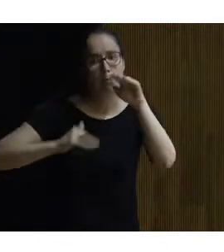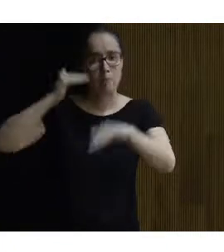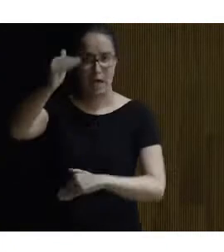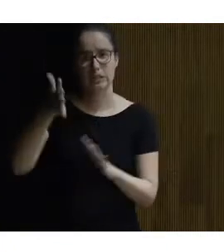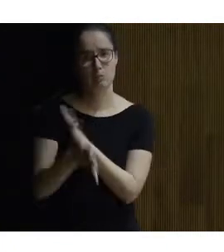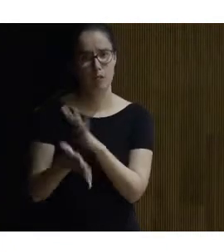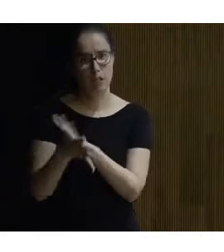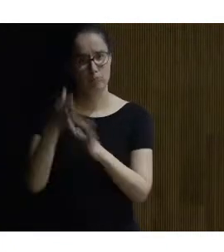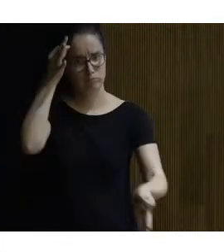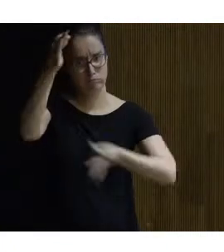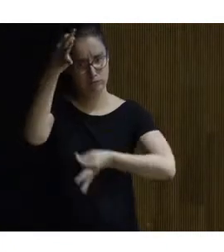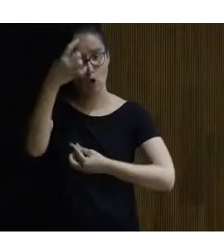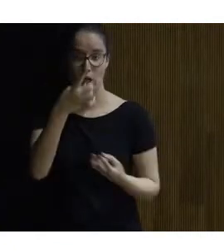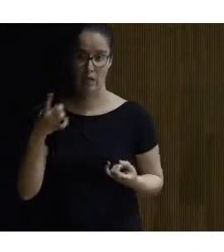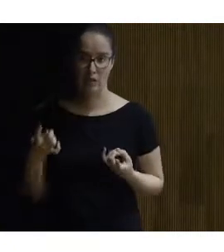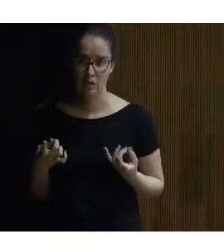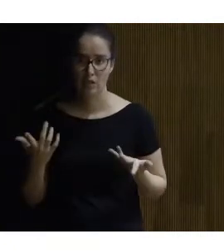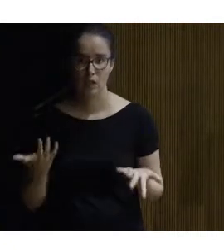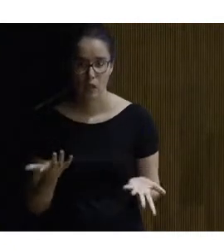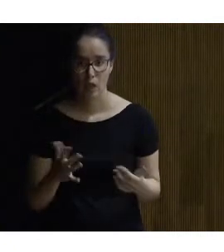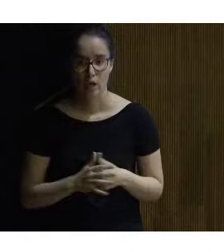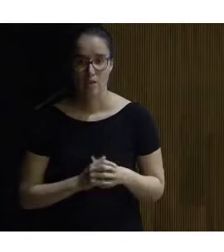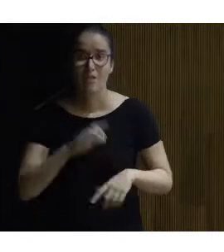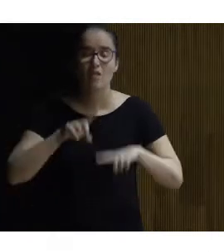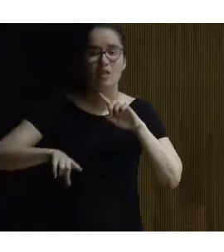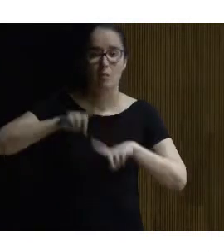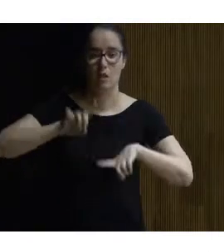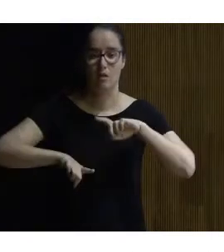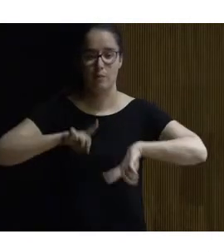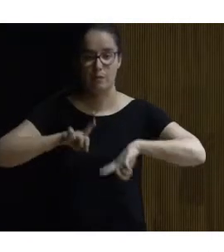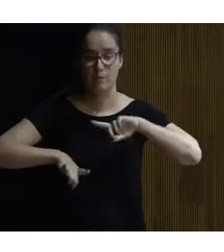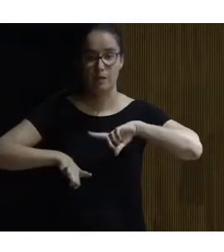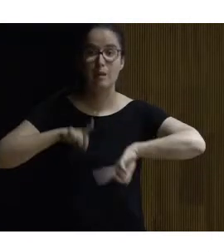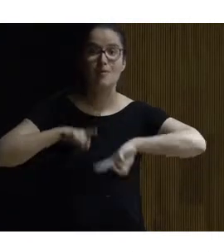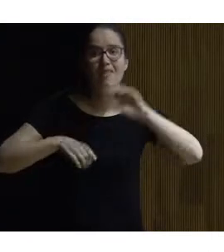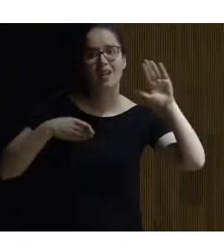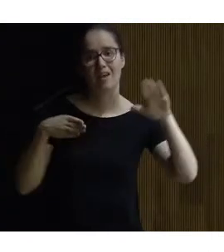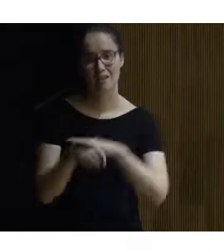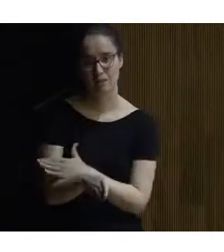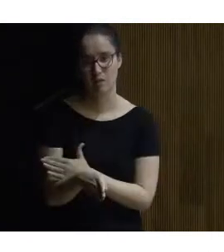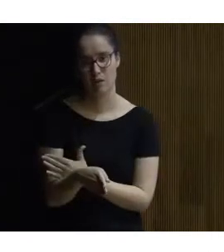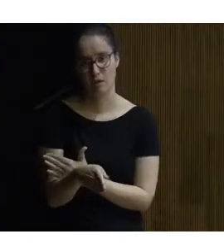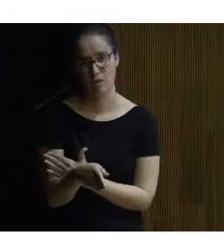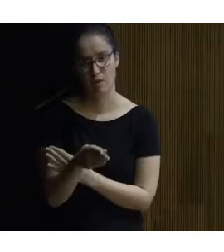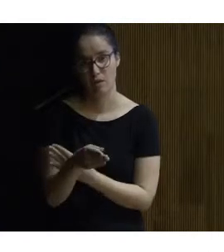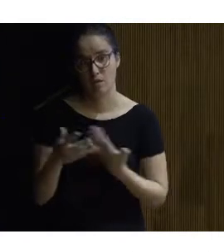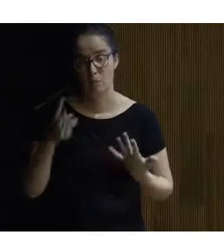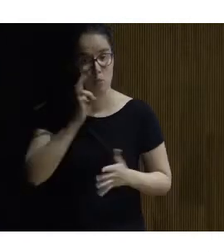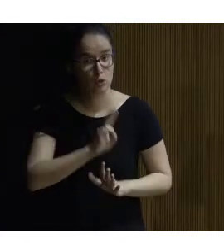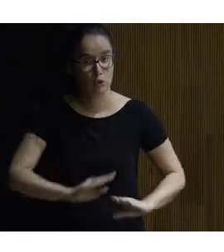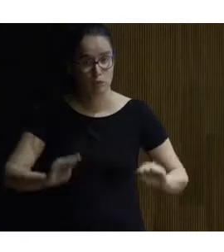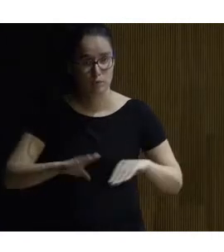explicarles lo que necesitan o sea que es depende de lo de la accesibilidad pues la plantea el museo en cuestión